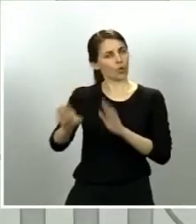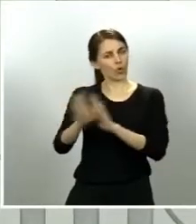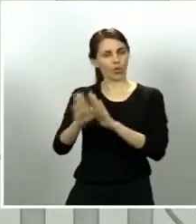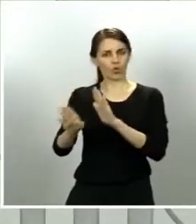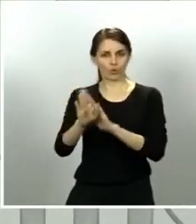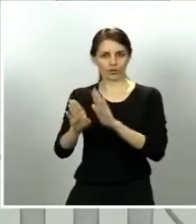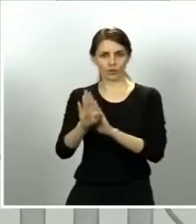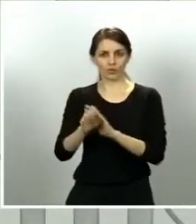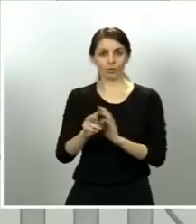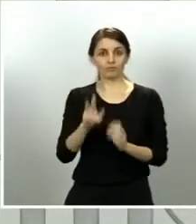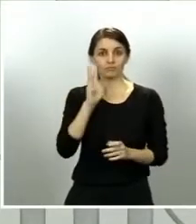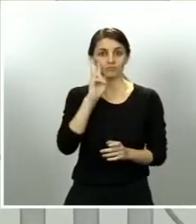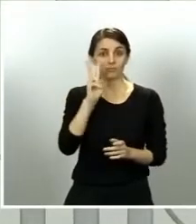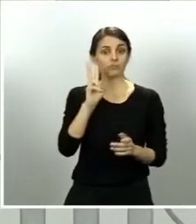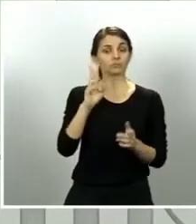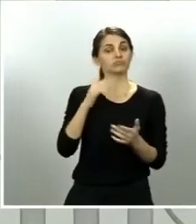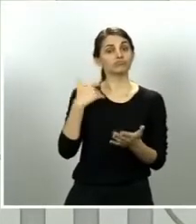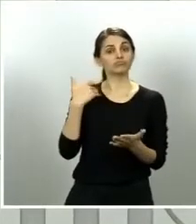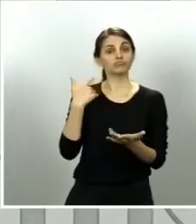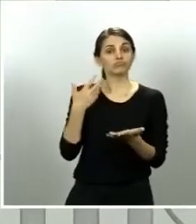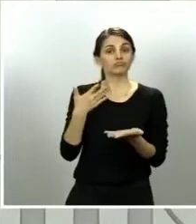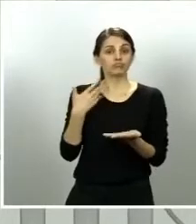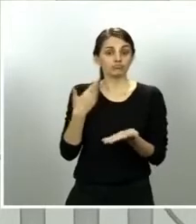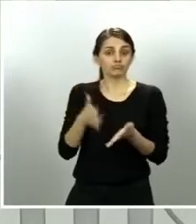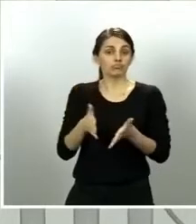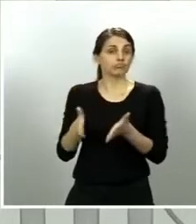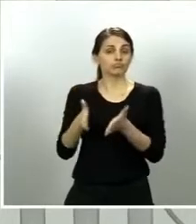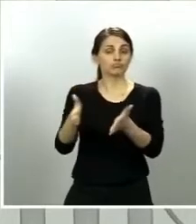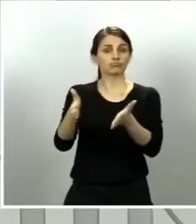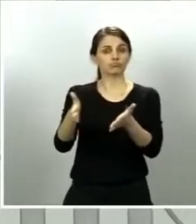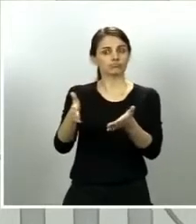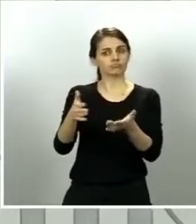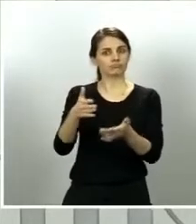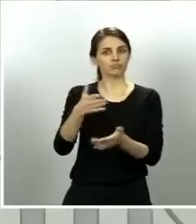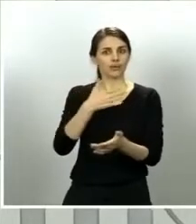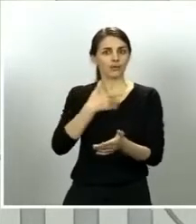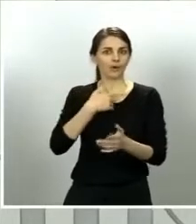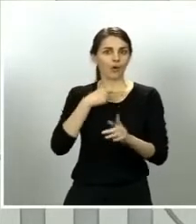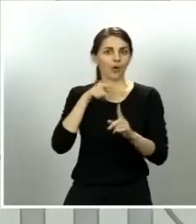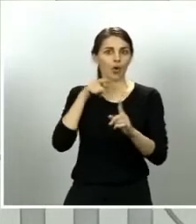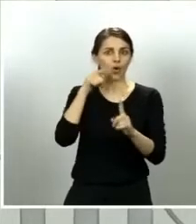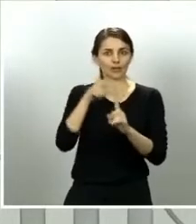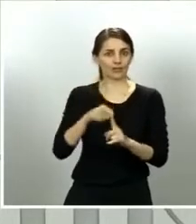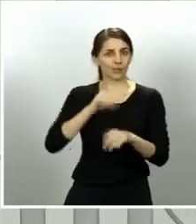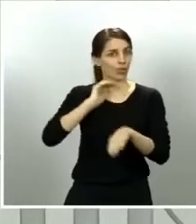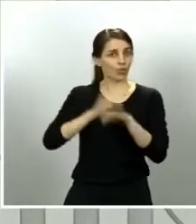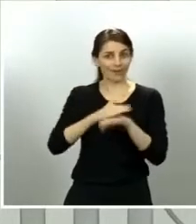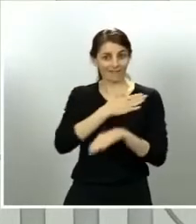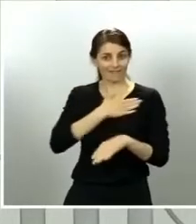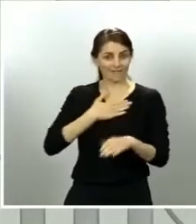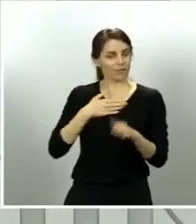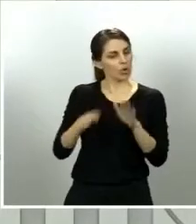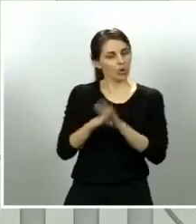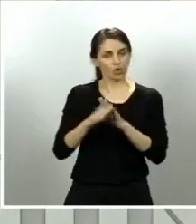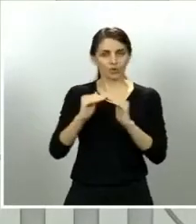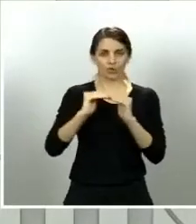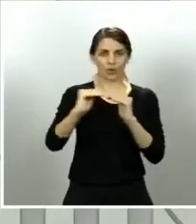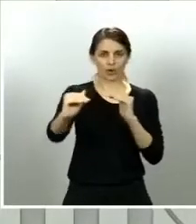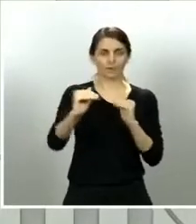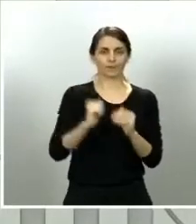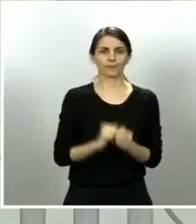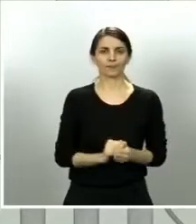de cumplir el objetivo que nos hemos fijado para esta semana. Segundo parámetro que quiero poner en valor